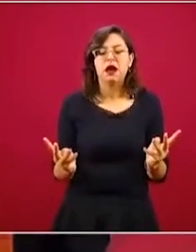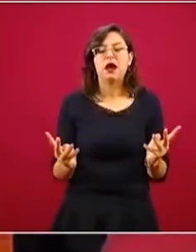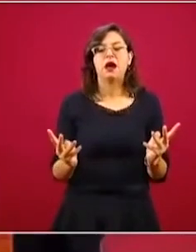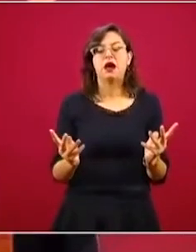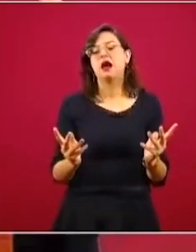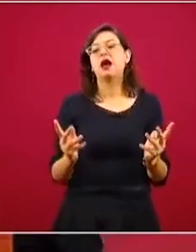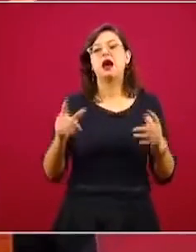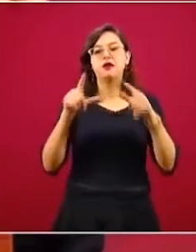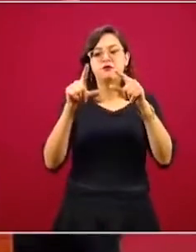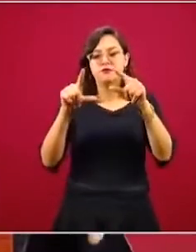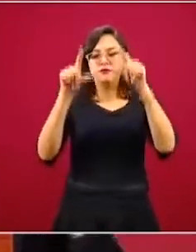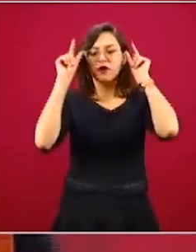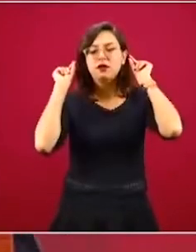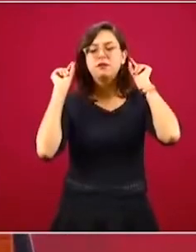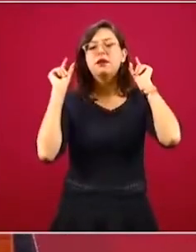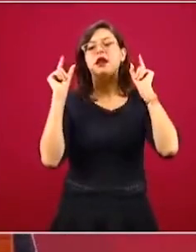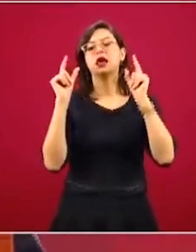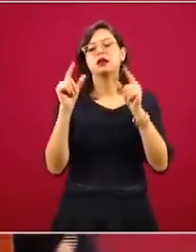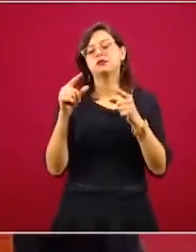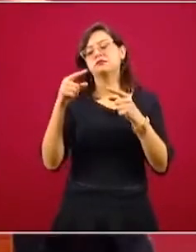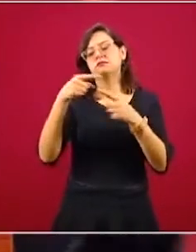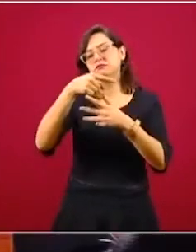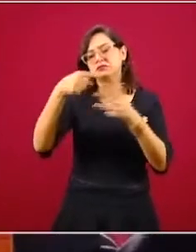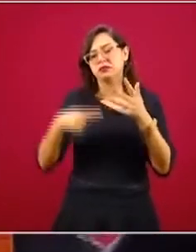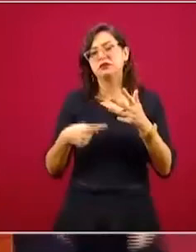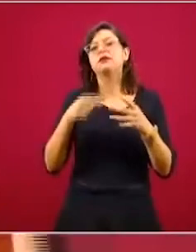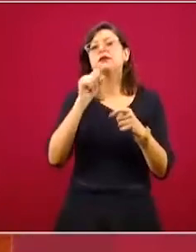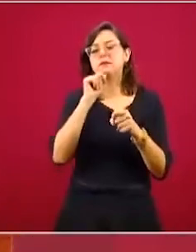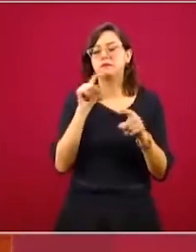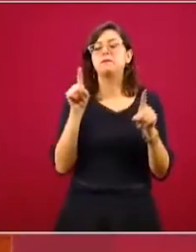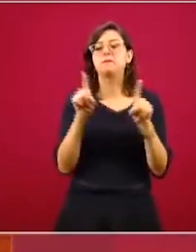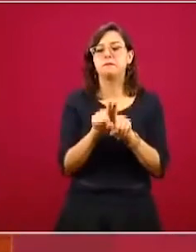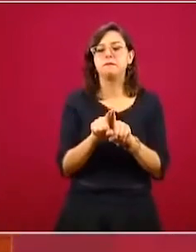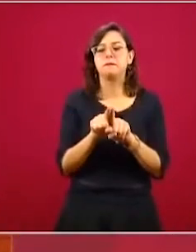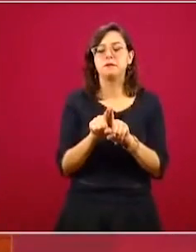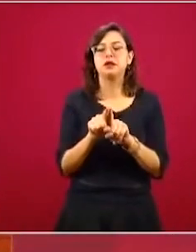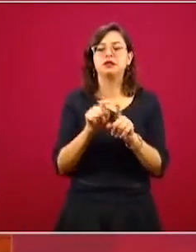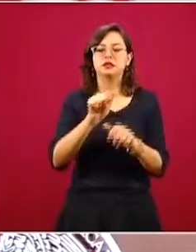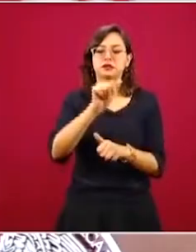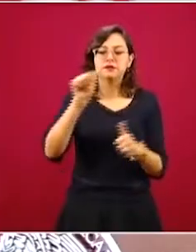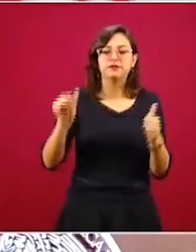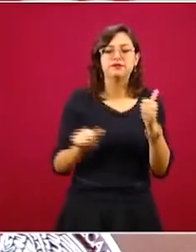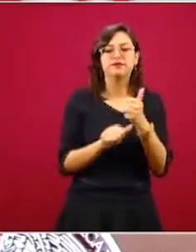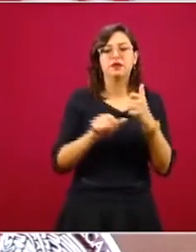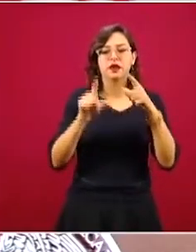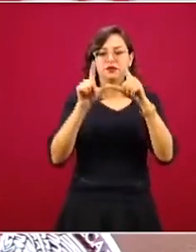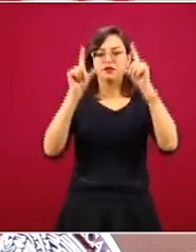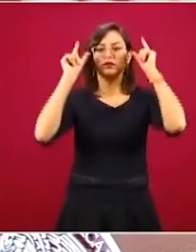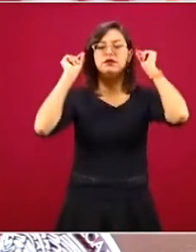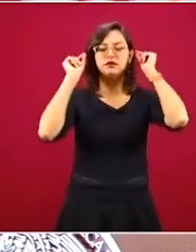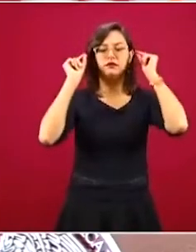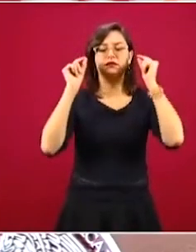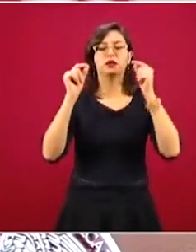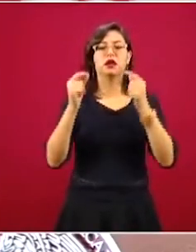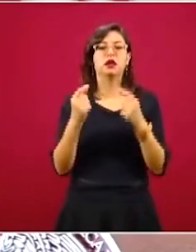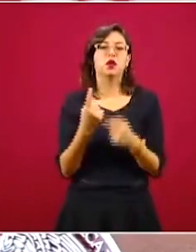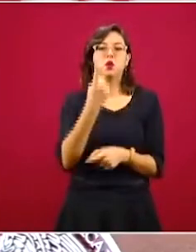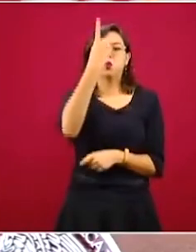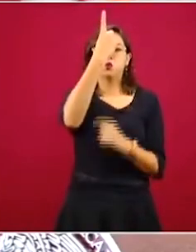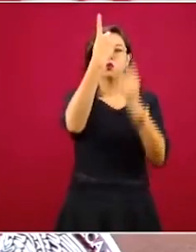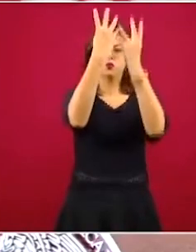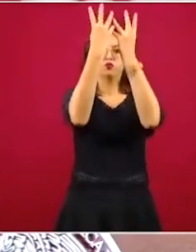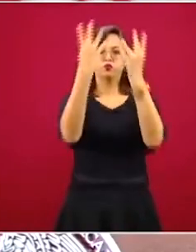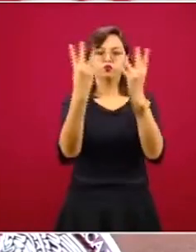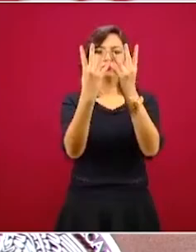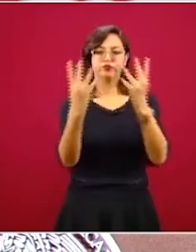enfermeras especialistas, enfermeras generales y también auxiliares de enfermería. Todos ellos forman parte de un equipo